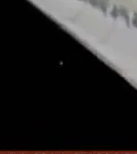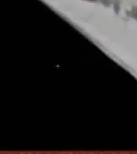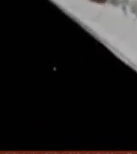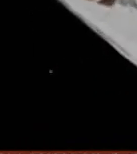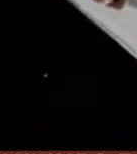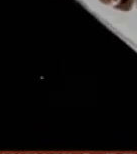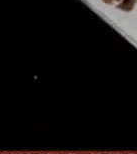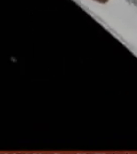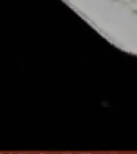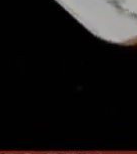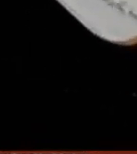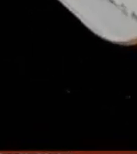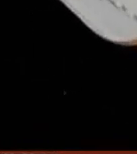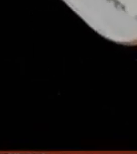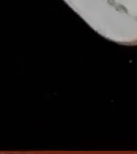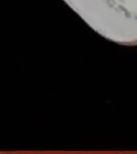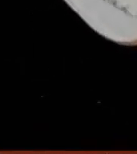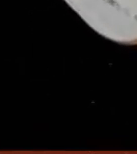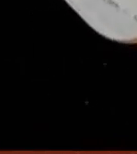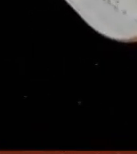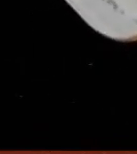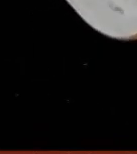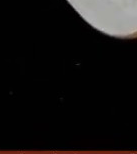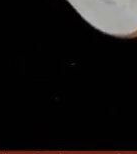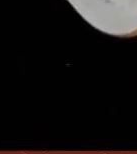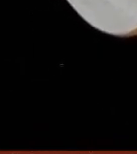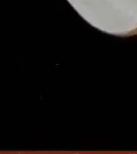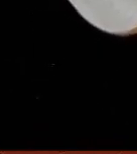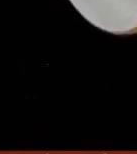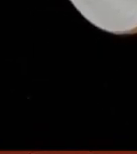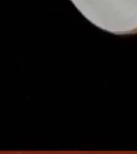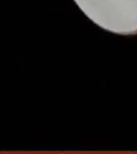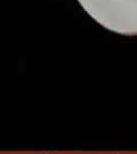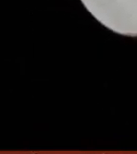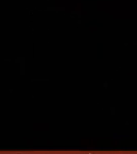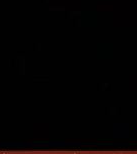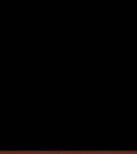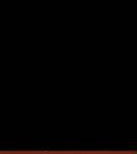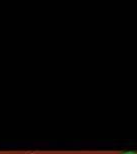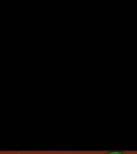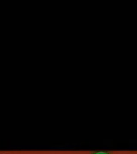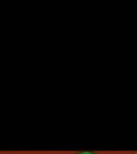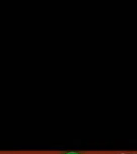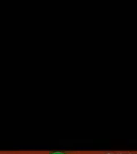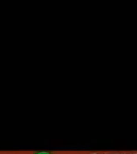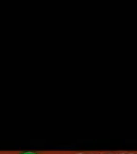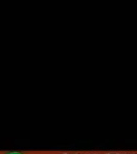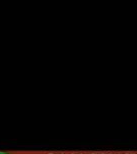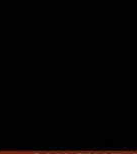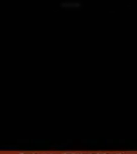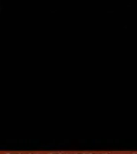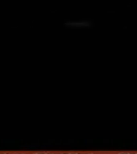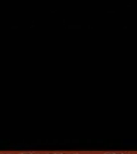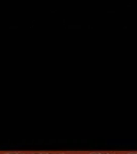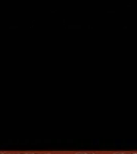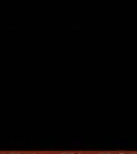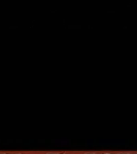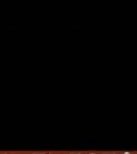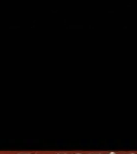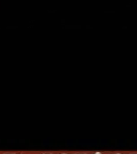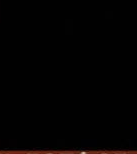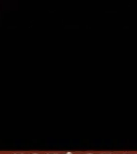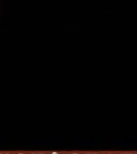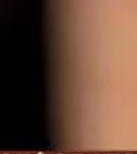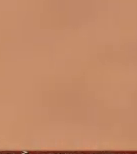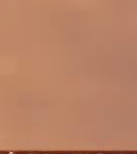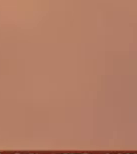orbitando Marte que están haciendo diferentes experimentos para que podamos conocer más acerca de este planeta de